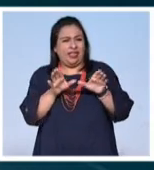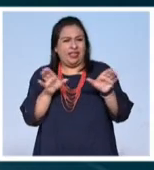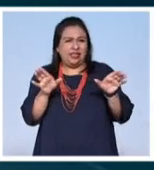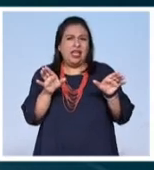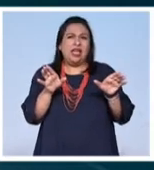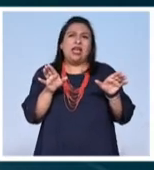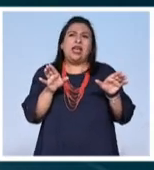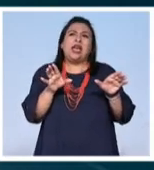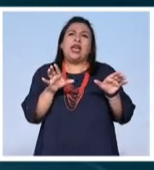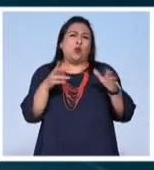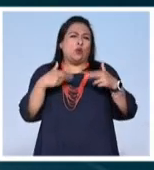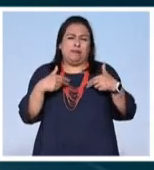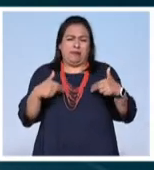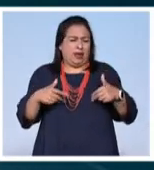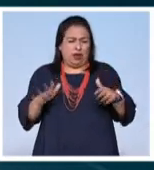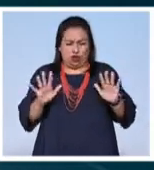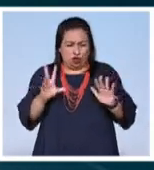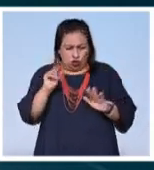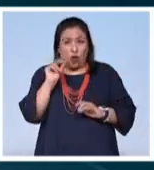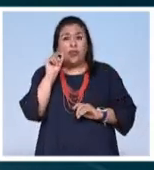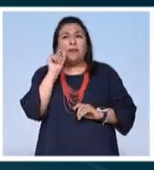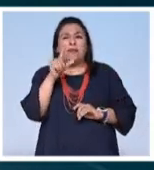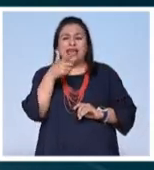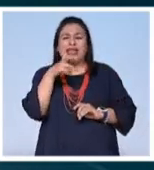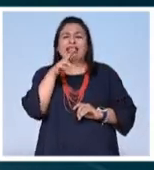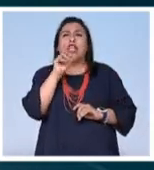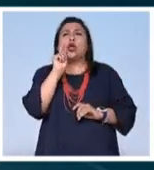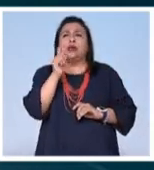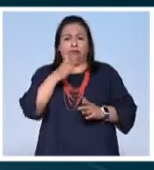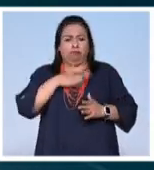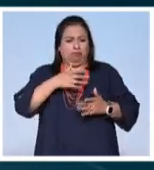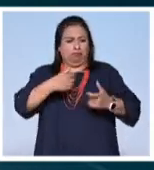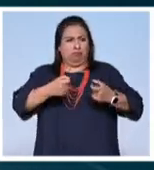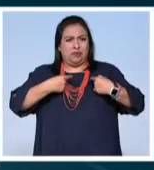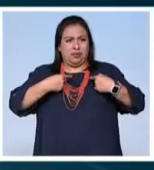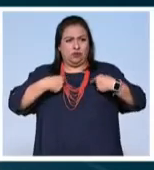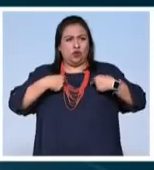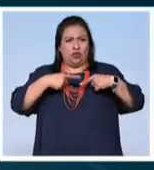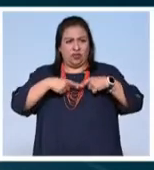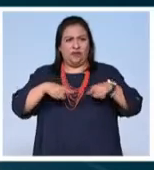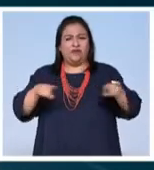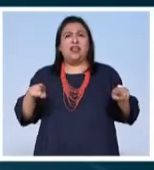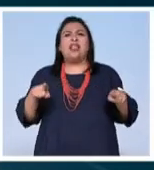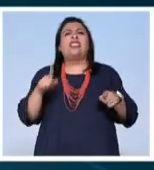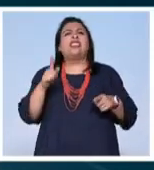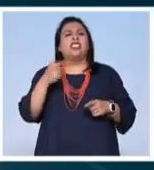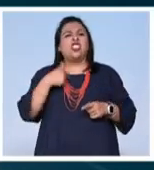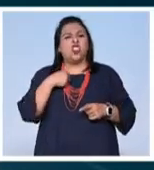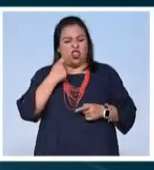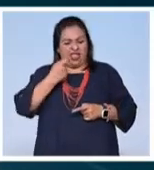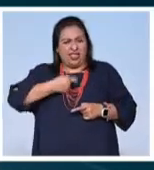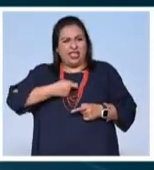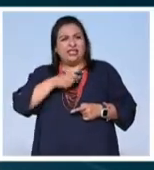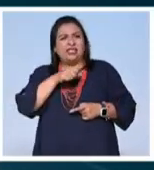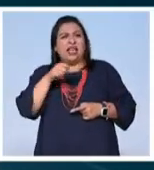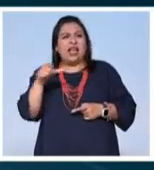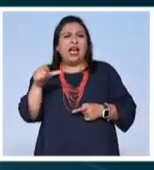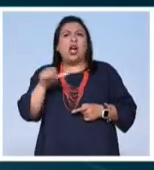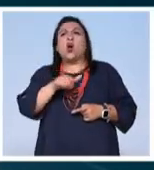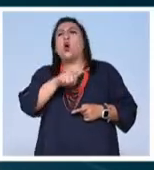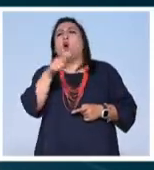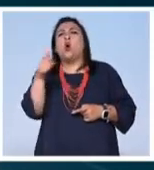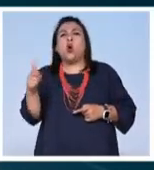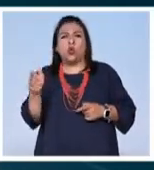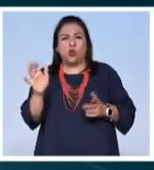fenómeno humano sino de nosotros mismos qué somos en relación al